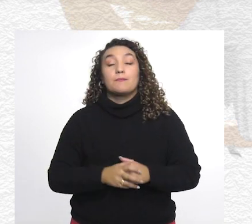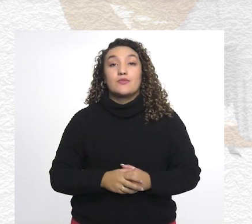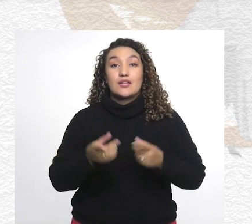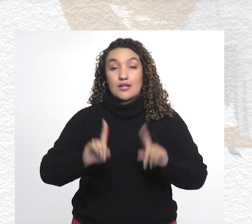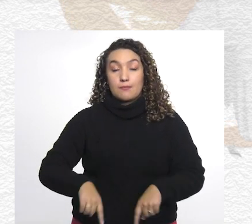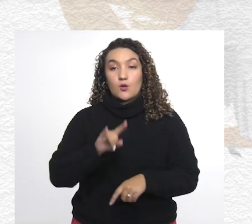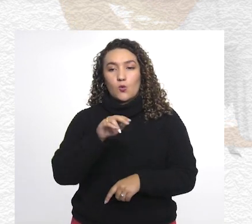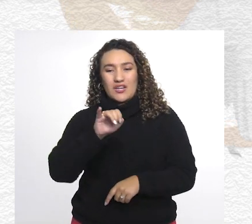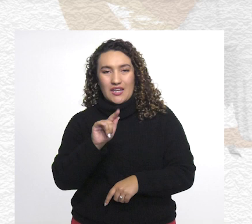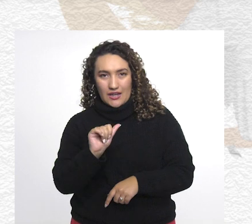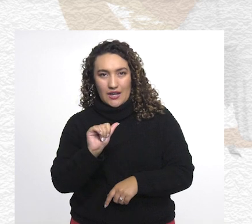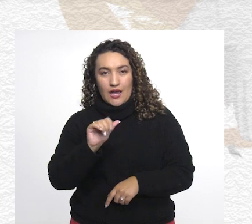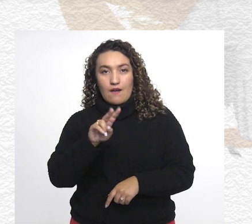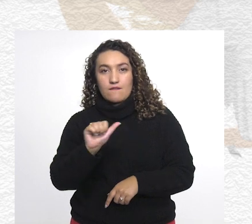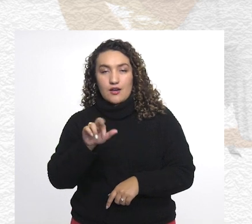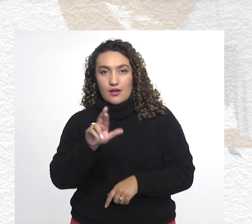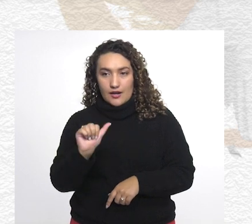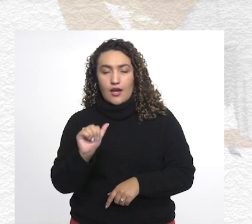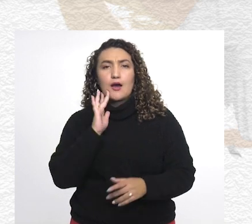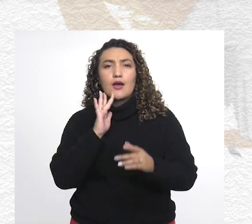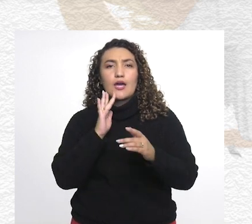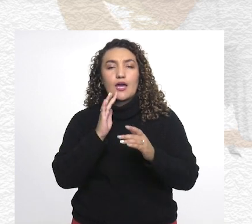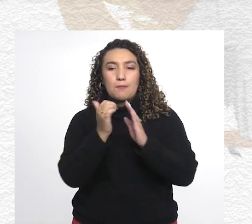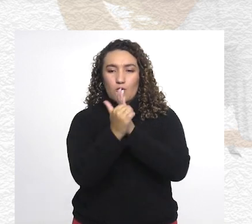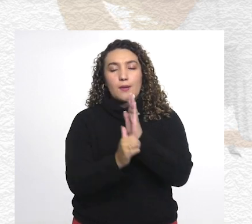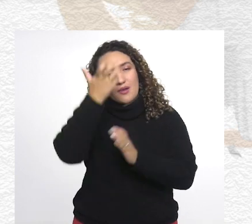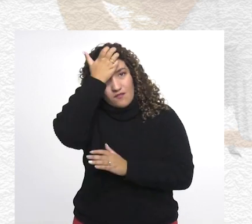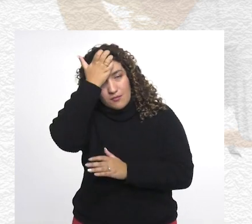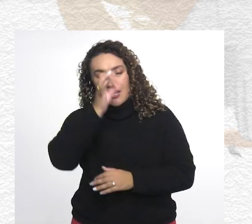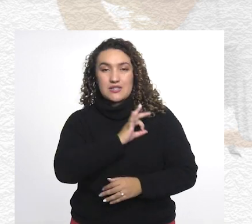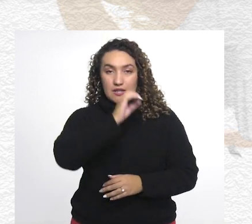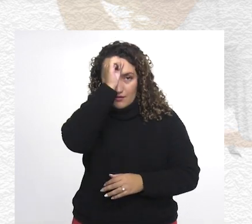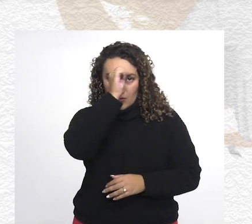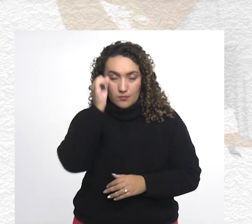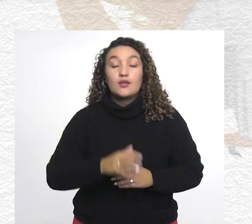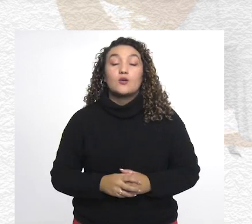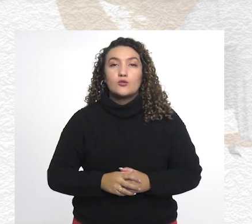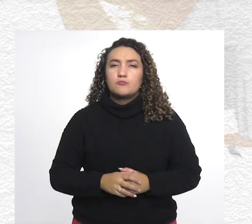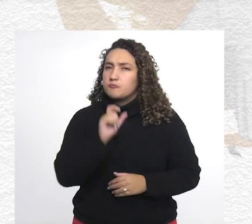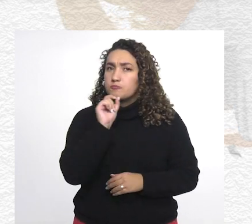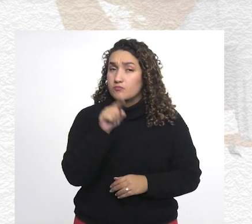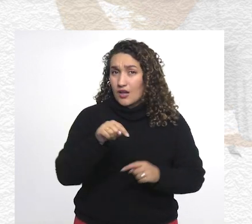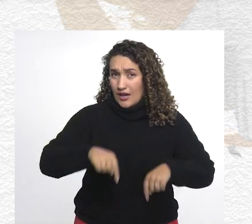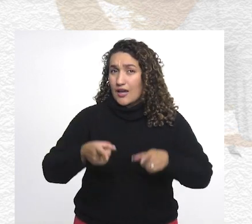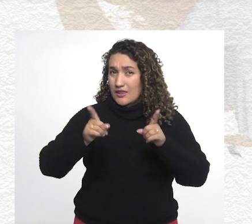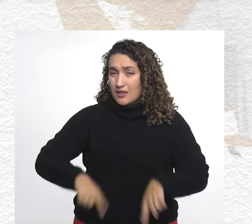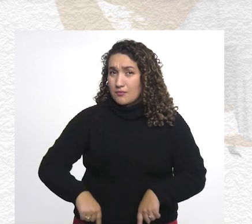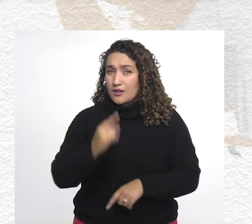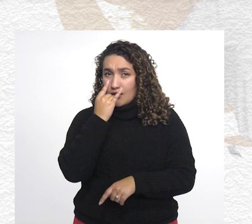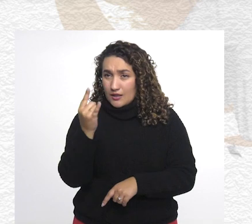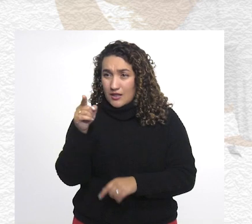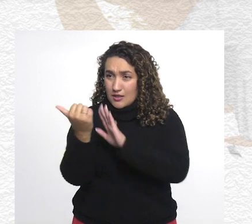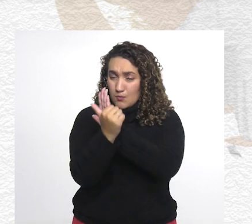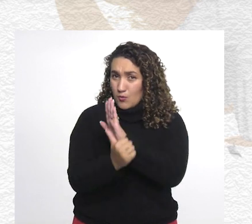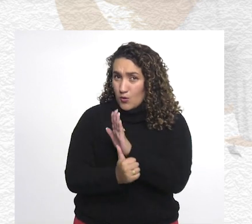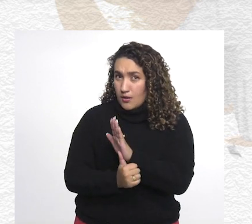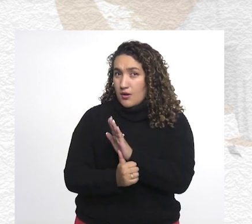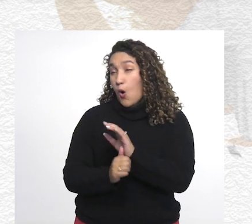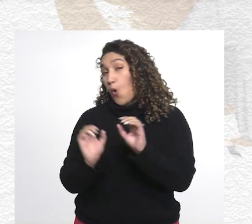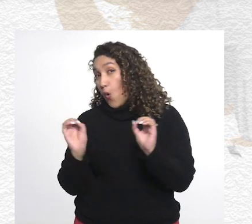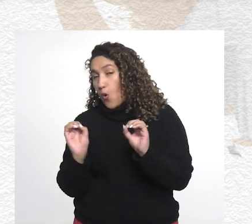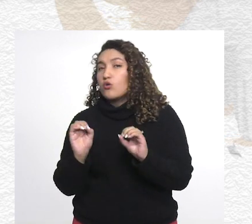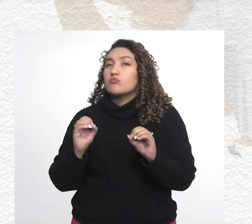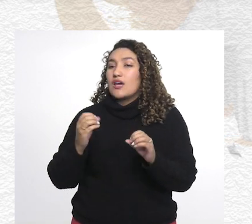a distancia. La UOC, el programa de Logopedia y la UniNavarra en Colombia, oferta el programa de enfermería fines de semana.